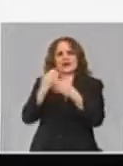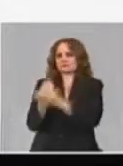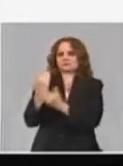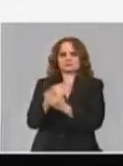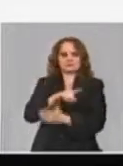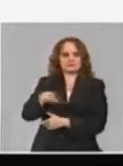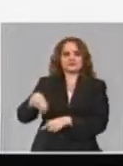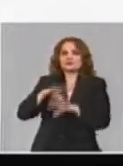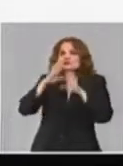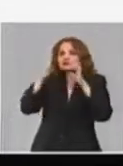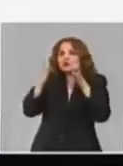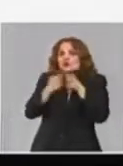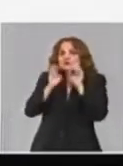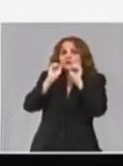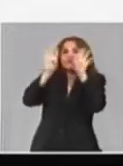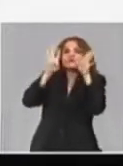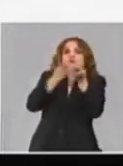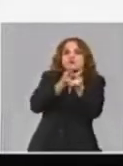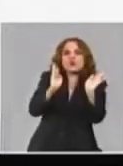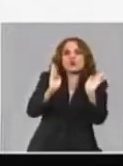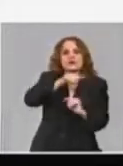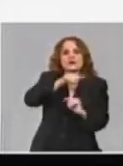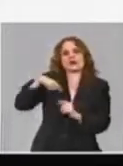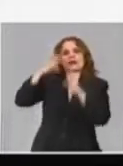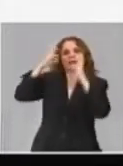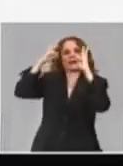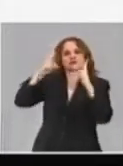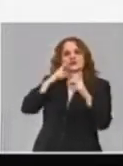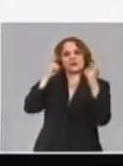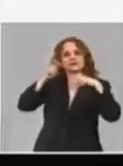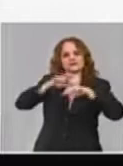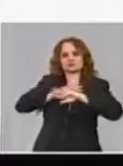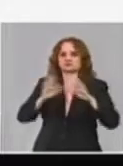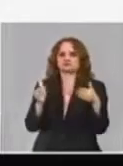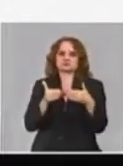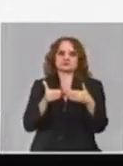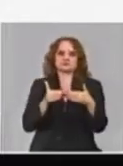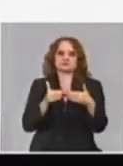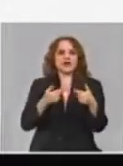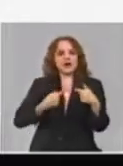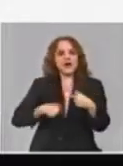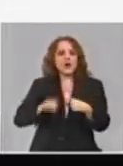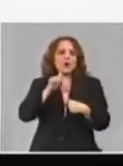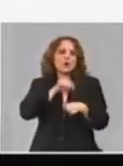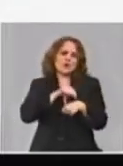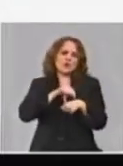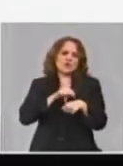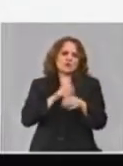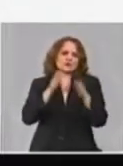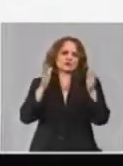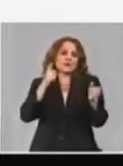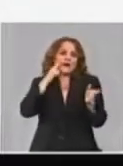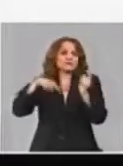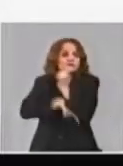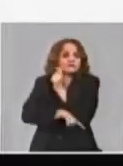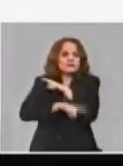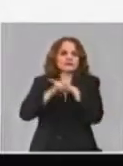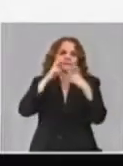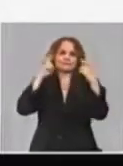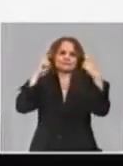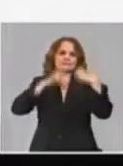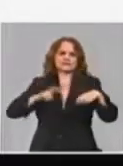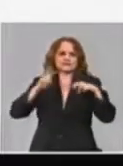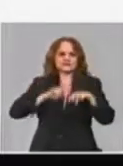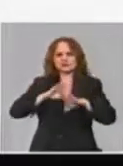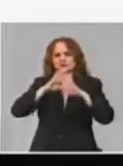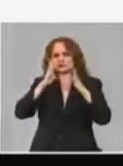ver con resultados de investigaciones ya concluidas y ahora estamos ya en una fase mucho más profunda de la investigación y de las